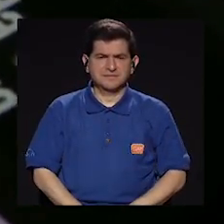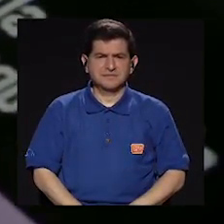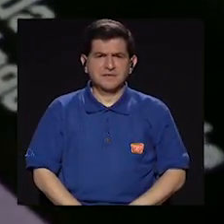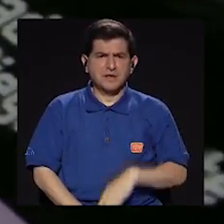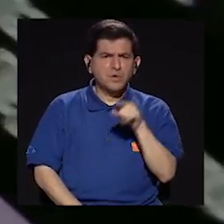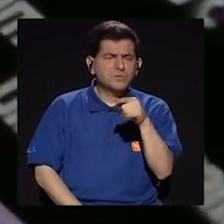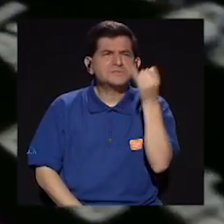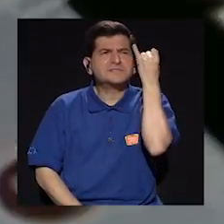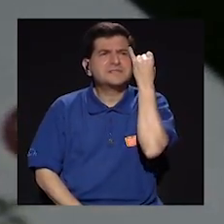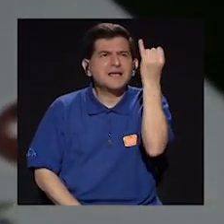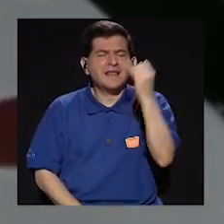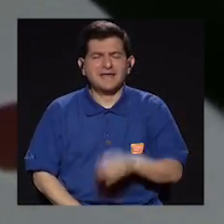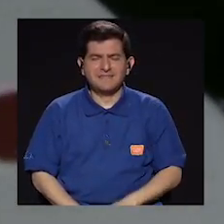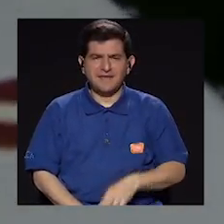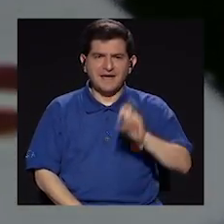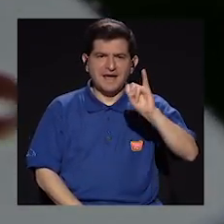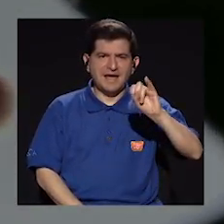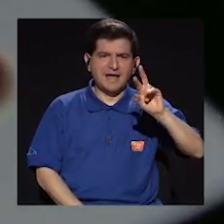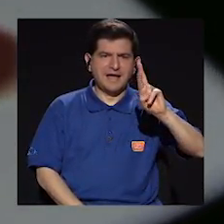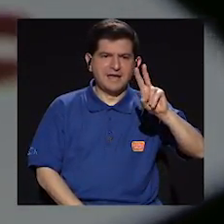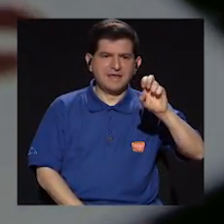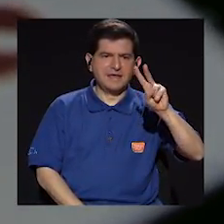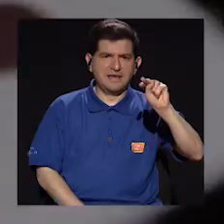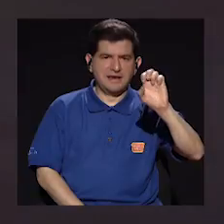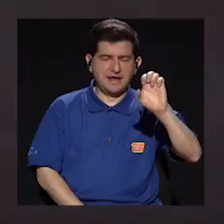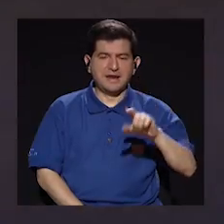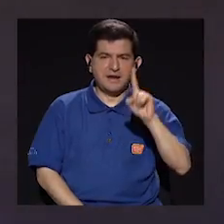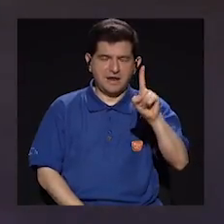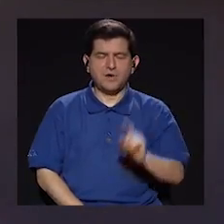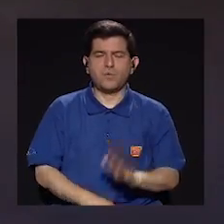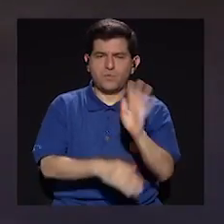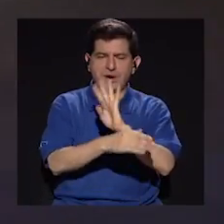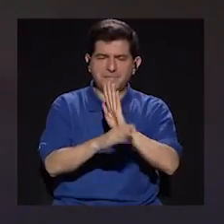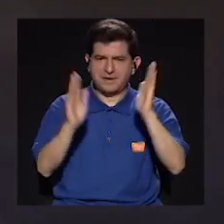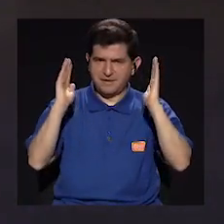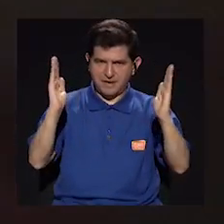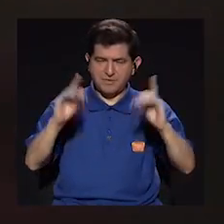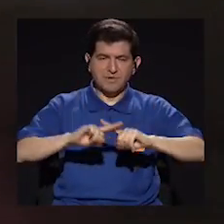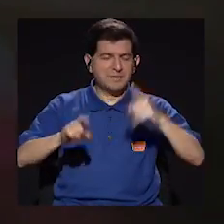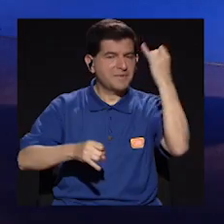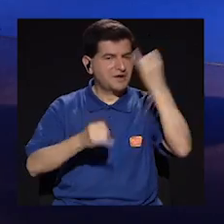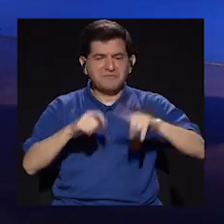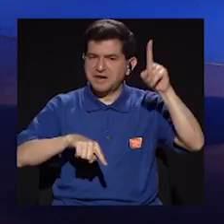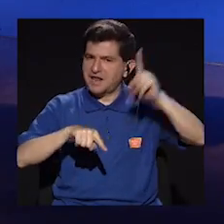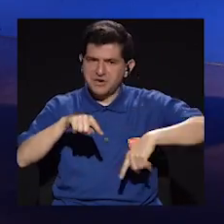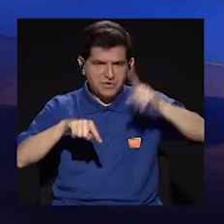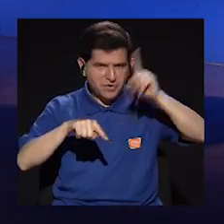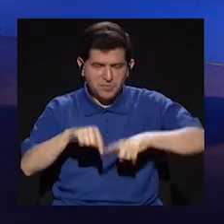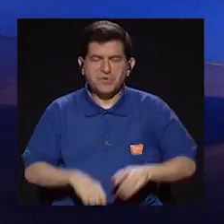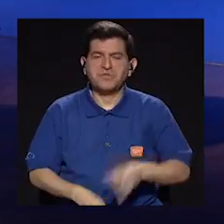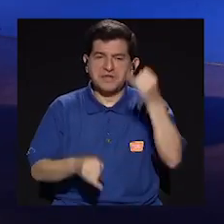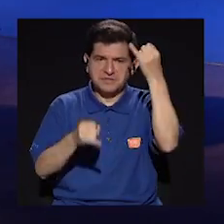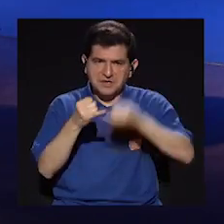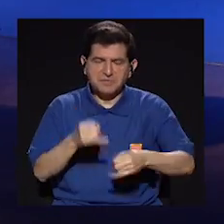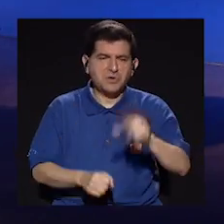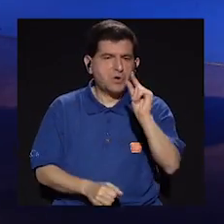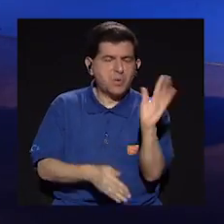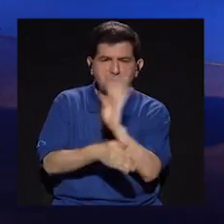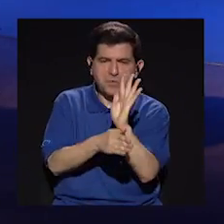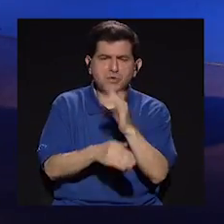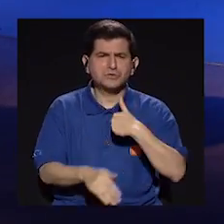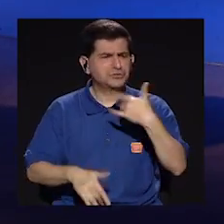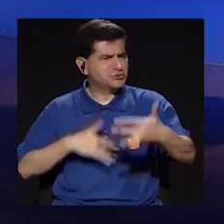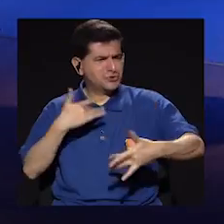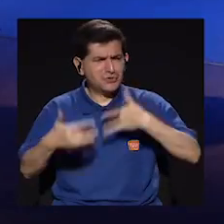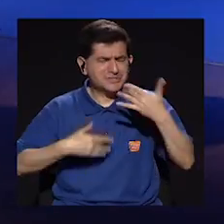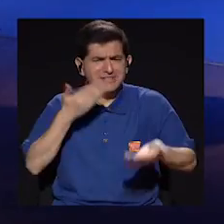que habías tenido la intención de que Irene fuera un largo, ¿verdad? Como que fuera un largometraje y al final no se pudo y terminó siendo corto. Entonces me da